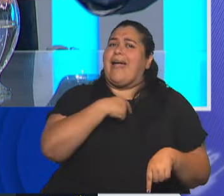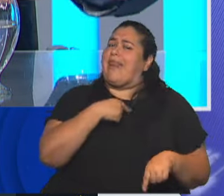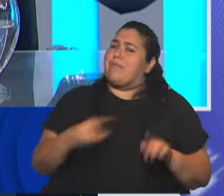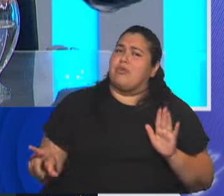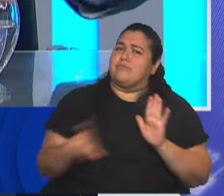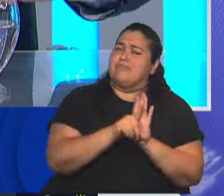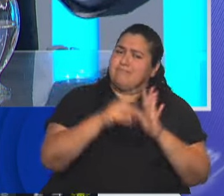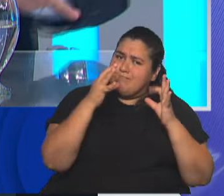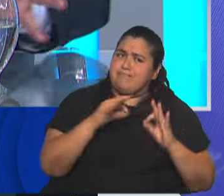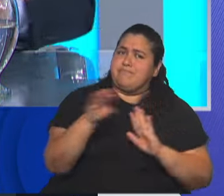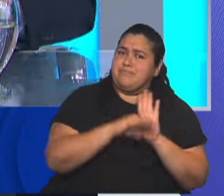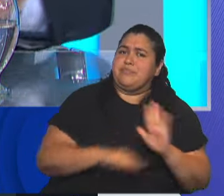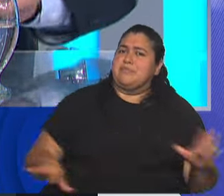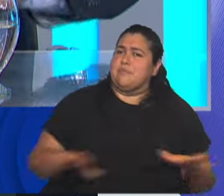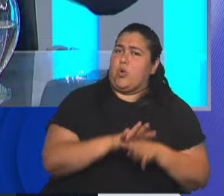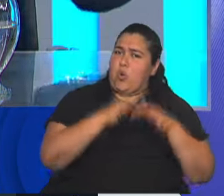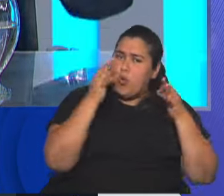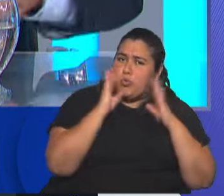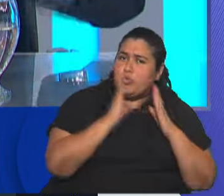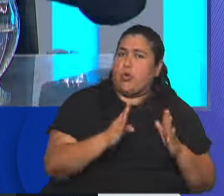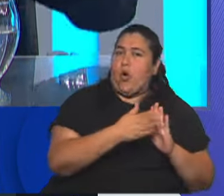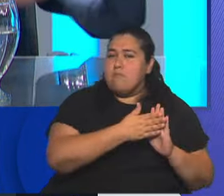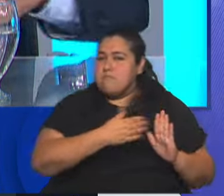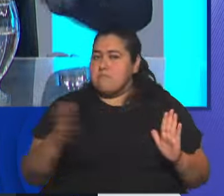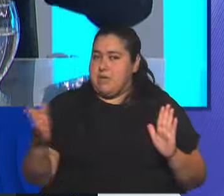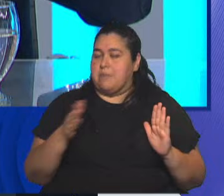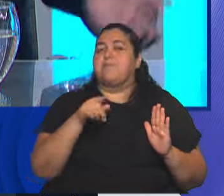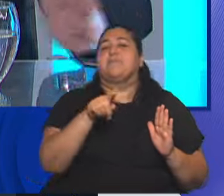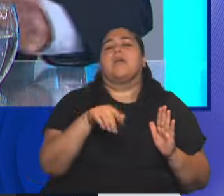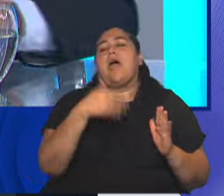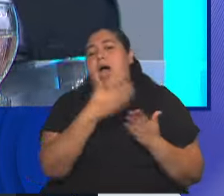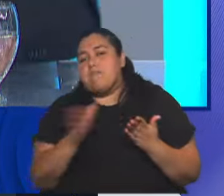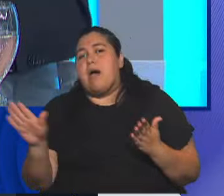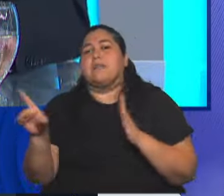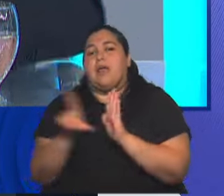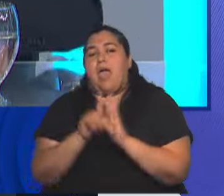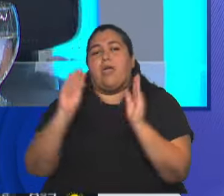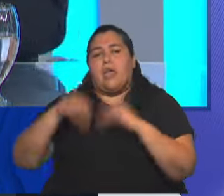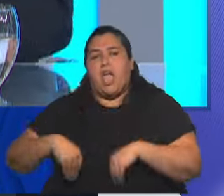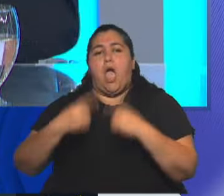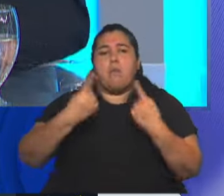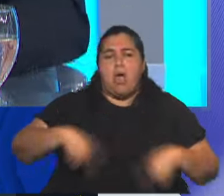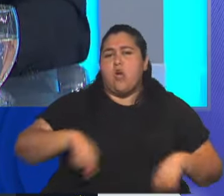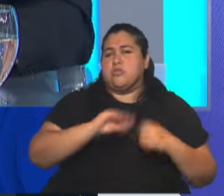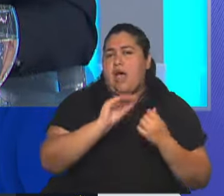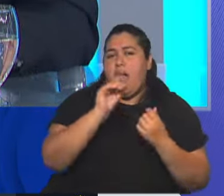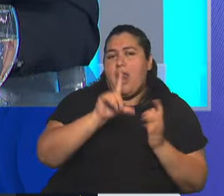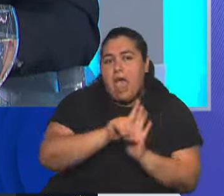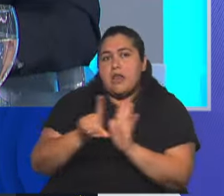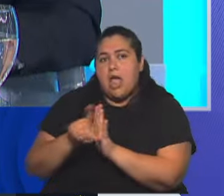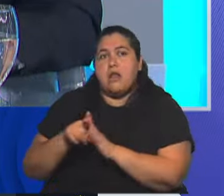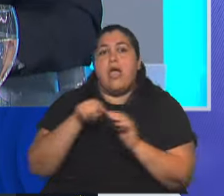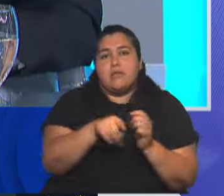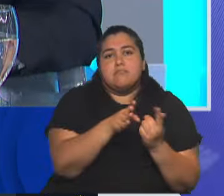De modo de cerrar este capítulo, al margen de la ley de sociedades, de quiebras y otras cosas que también estamos trabajando.